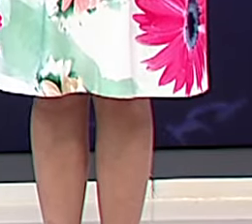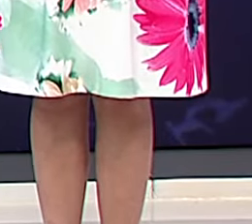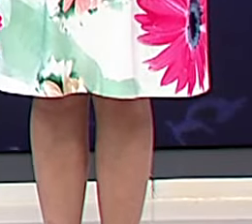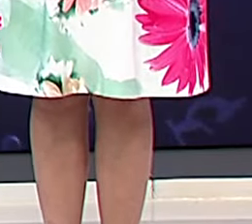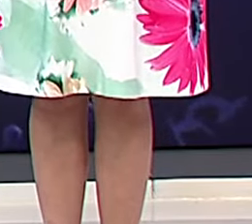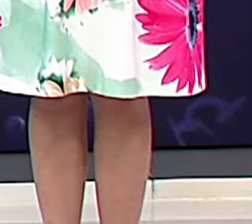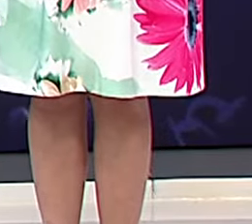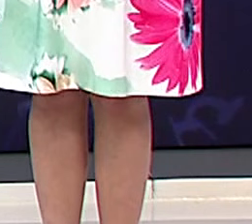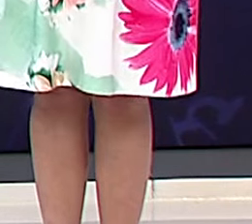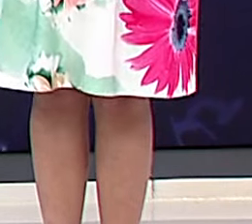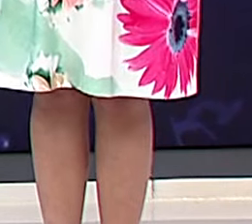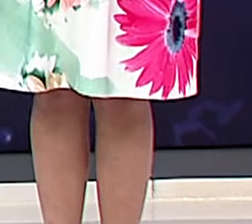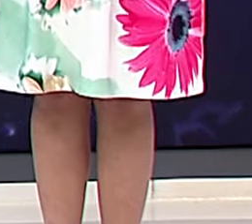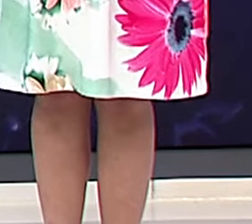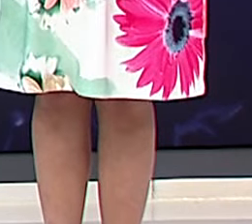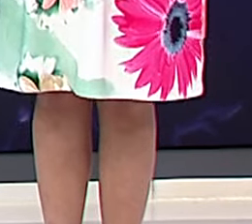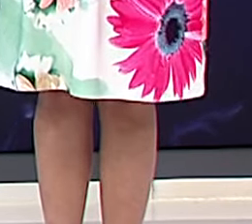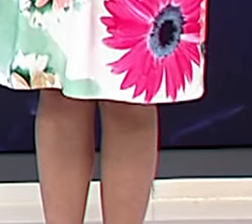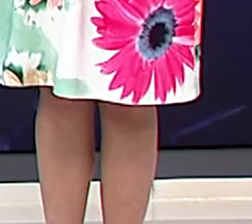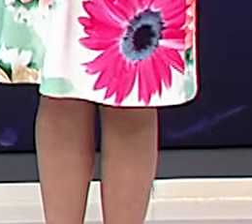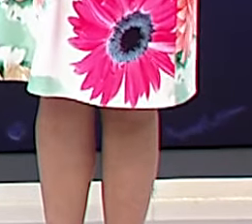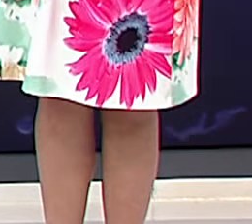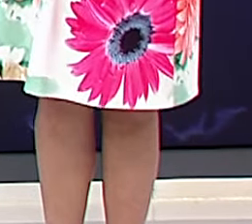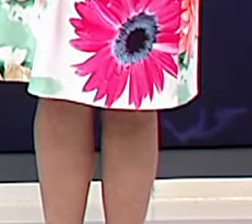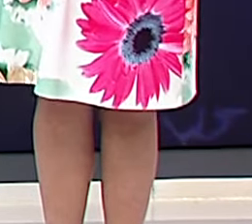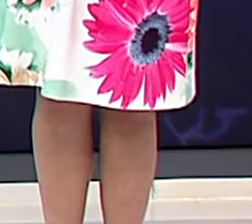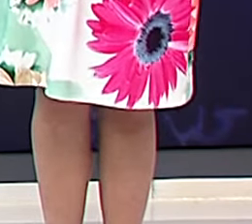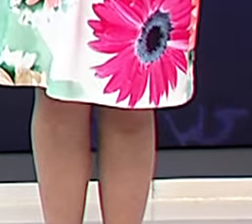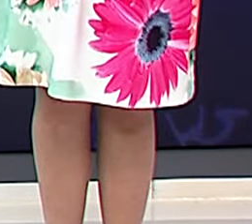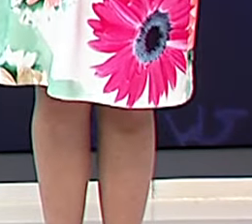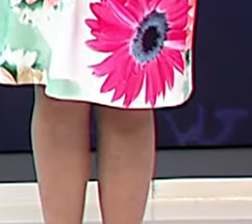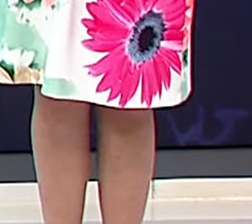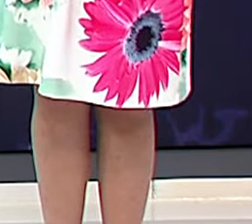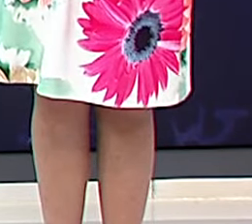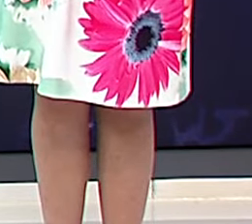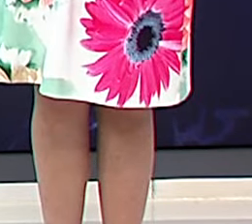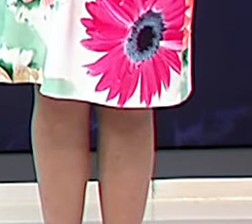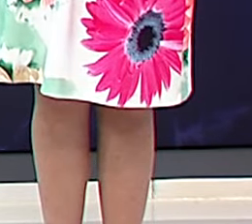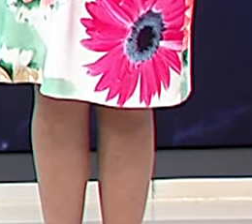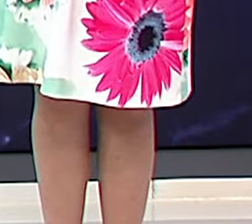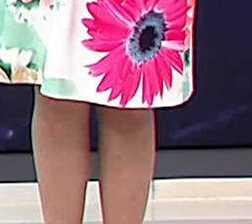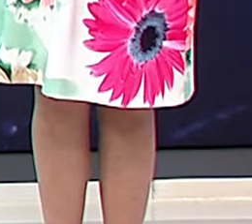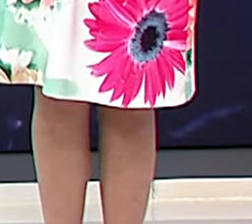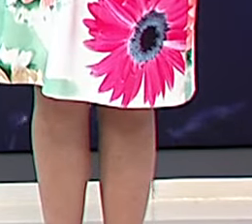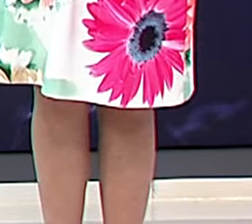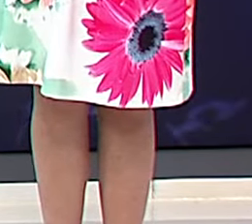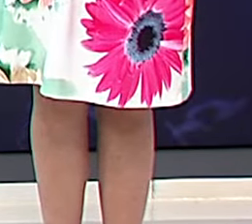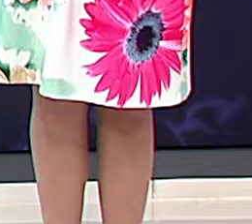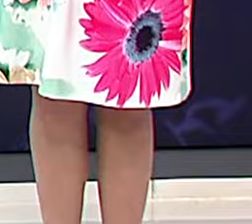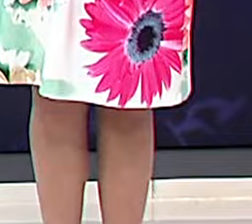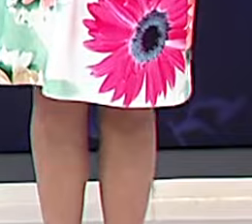dudas Veamos una de las dudas Que nos escriben en las calles Doctor Ortiz ¿Es verdad que el cigarrillo Daña los dientes?